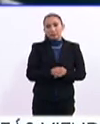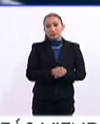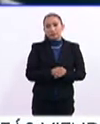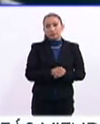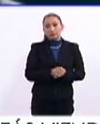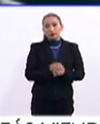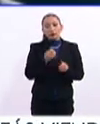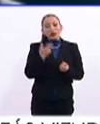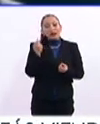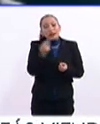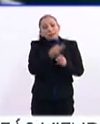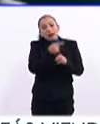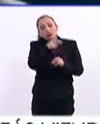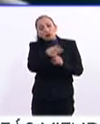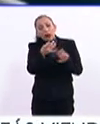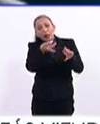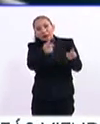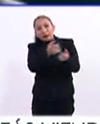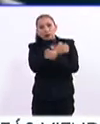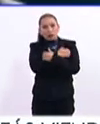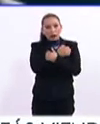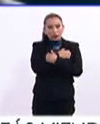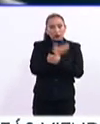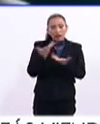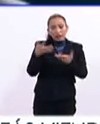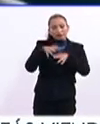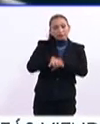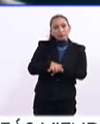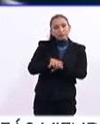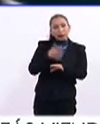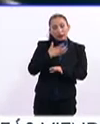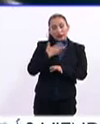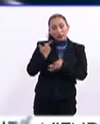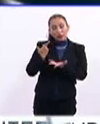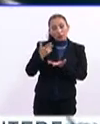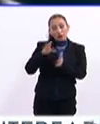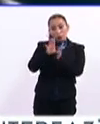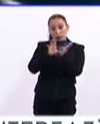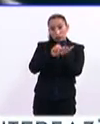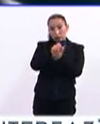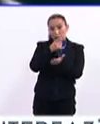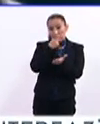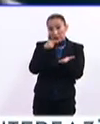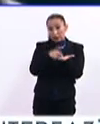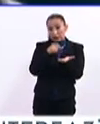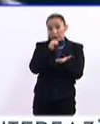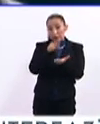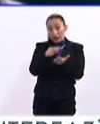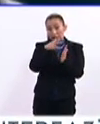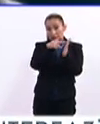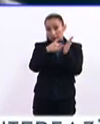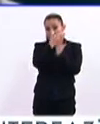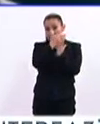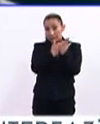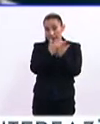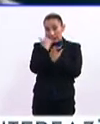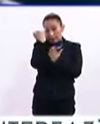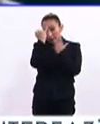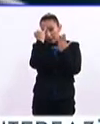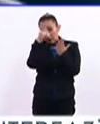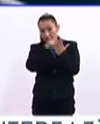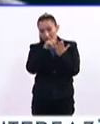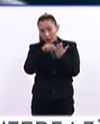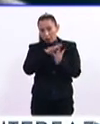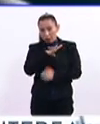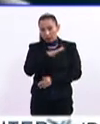cuentas de la calidad educativa e inclusiva que nos tiene nuestra constitución y atender los principios filosóficos que de